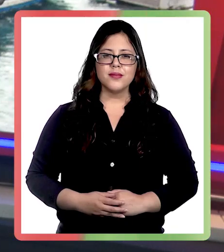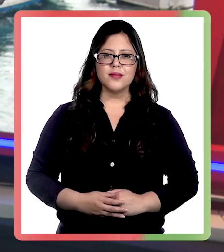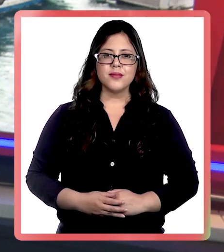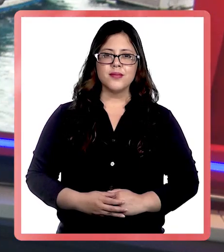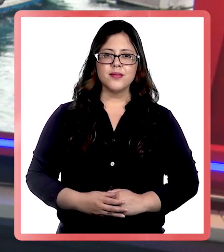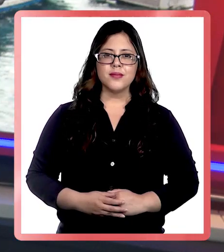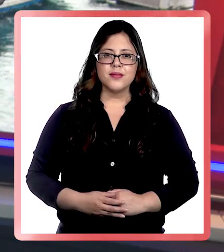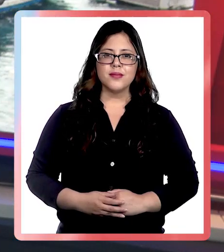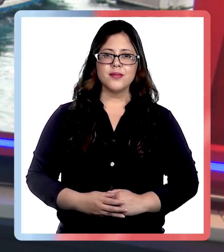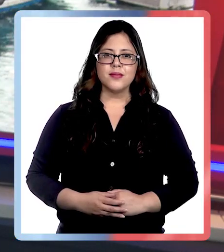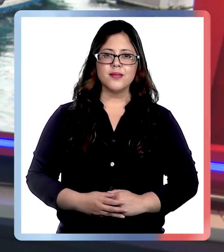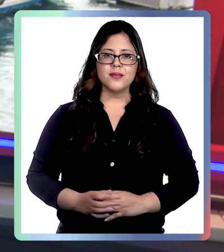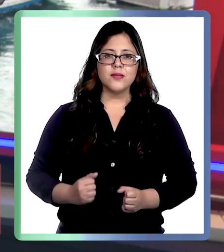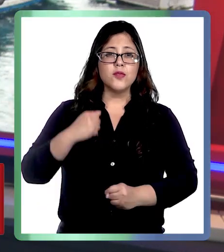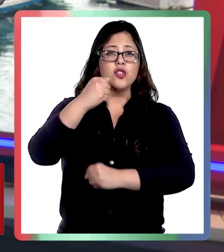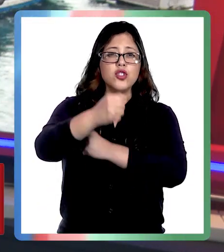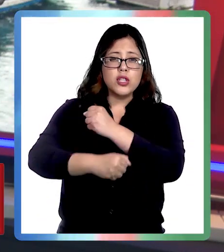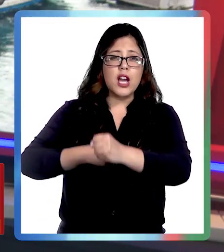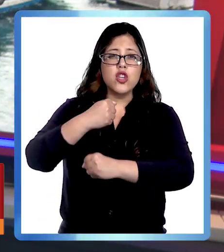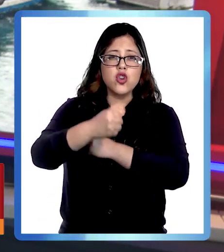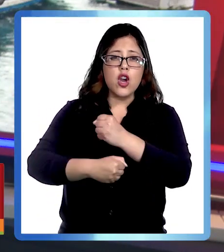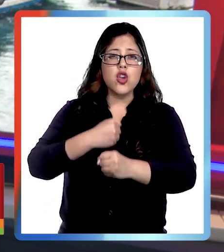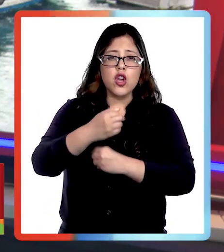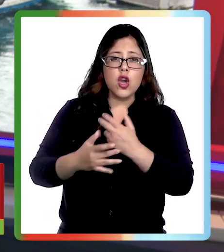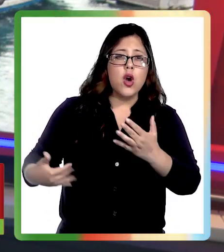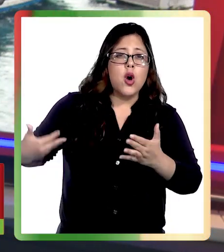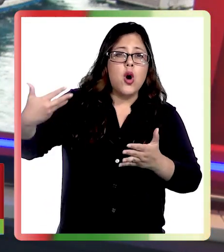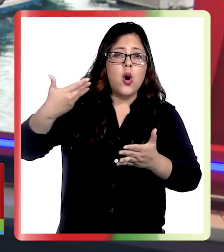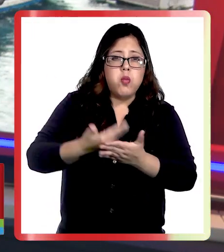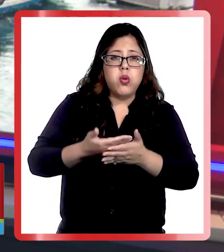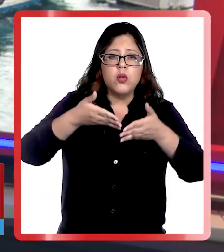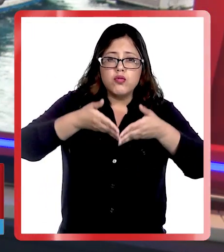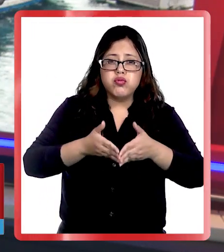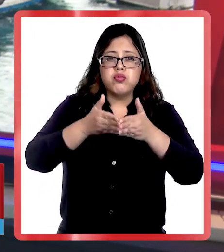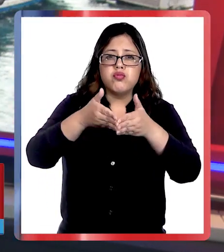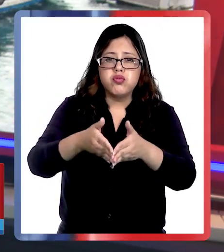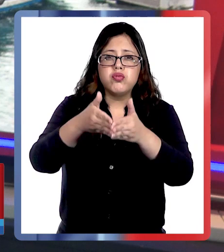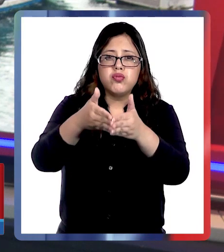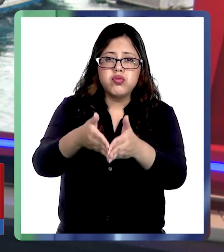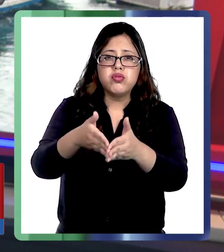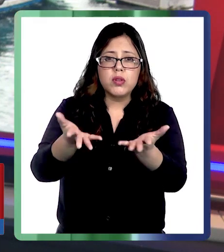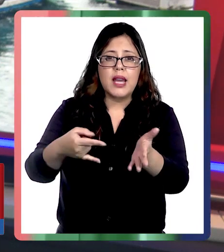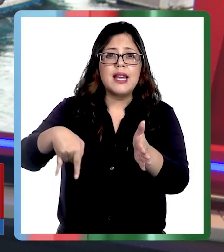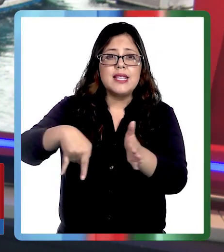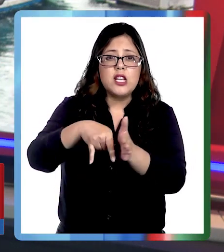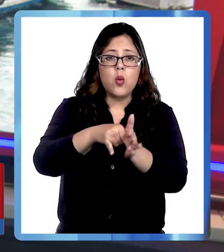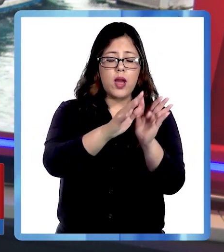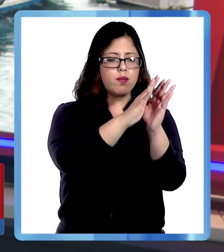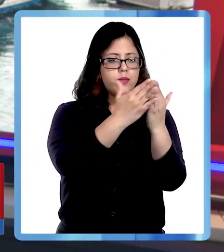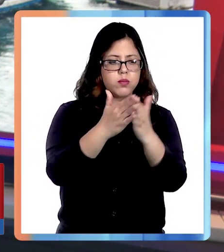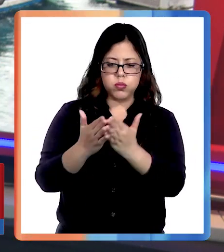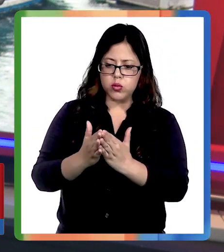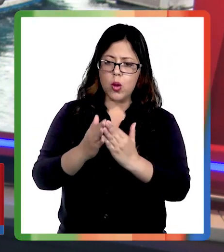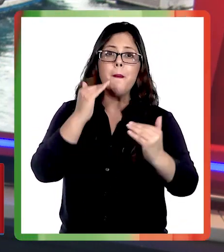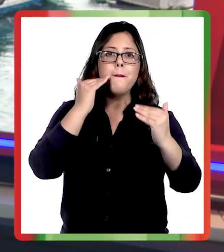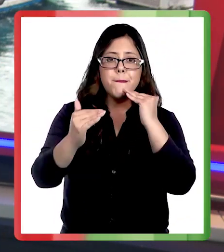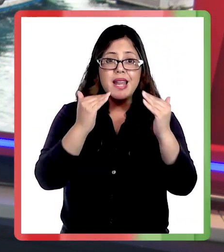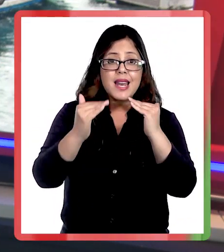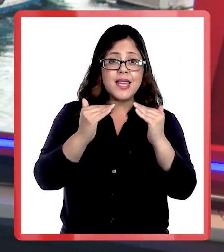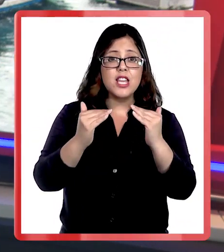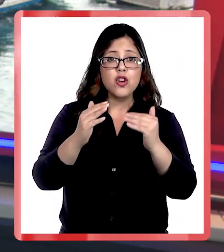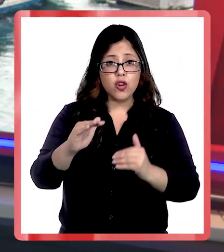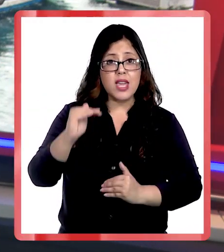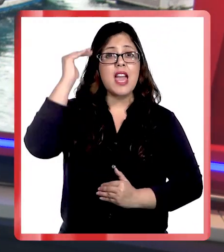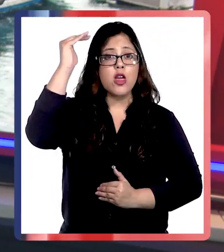Durante años, la Biblio Lancha itinerante recorrió el archipiélago de Chiloé llevando libros para adultos y niños. Fue un